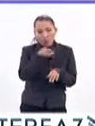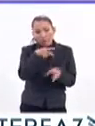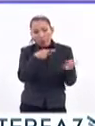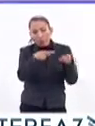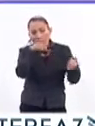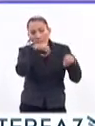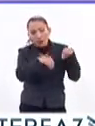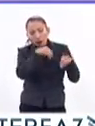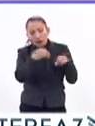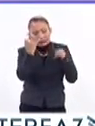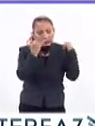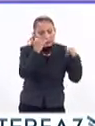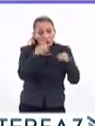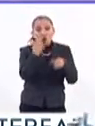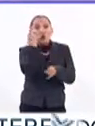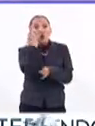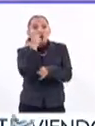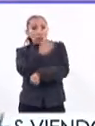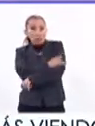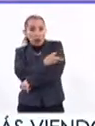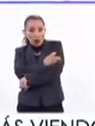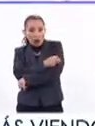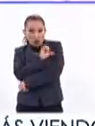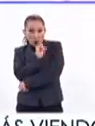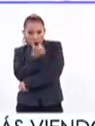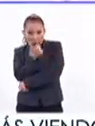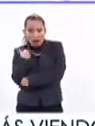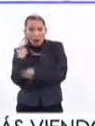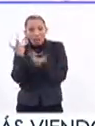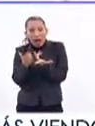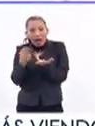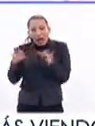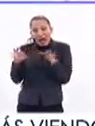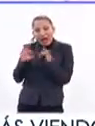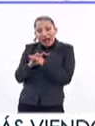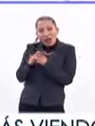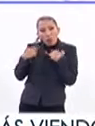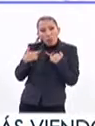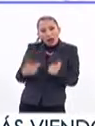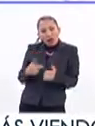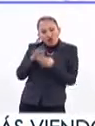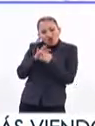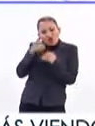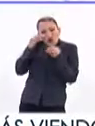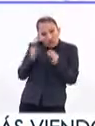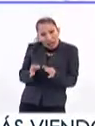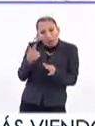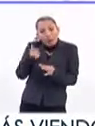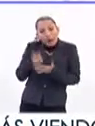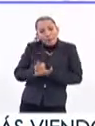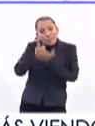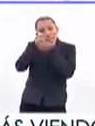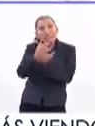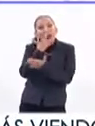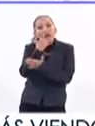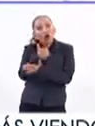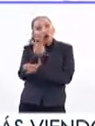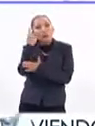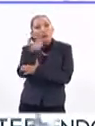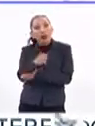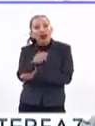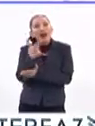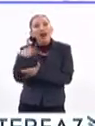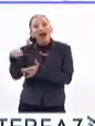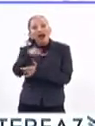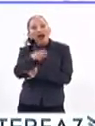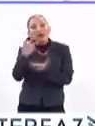elaborando, se está desarrollando una vacuna humanizada, nos decías, que pueda ser mucho más eficiente para,